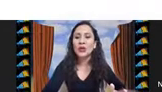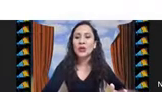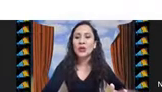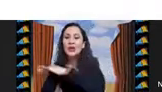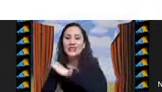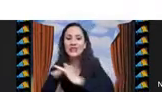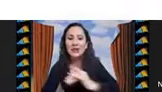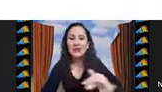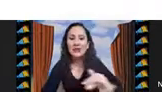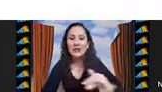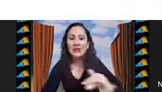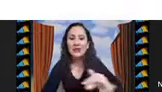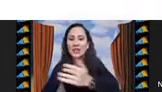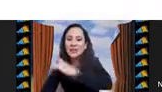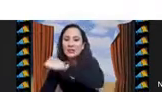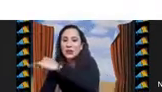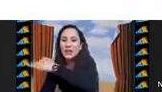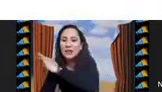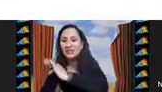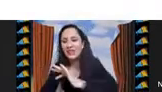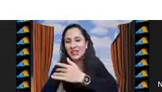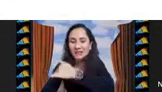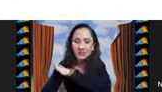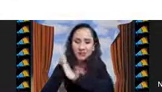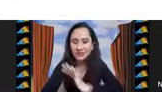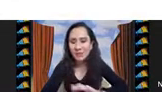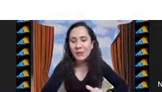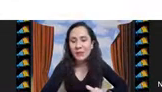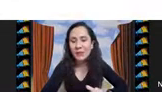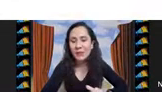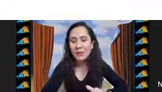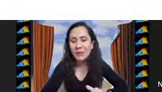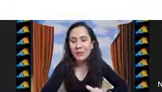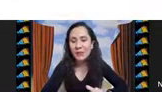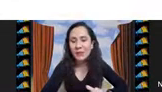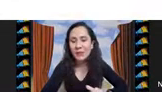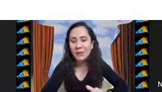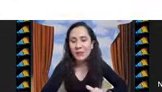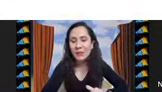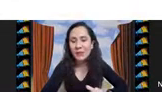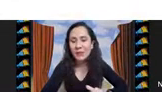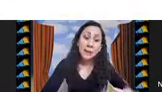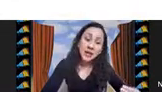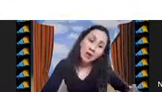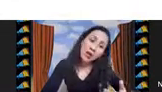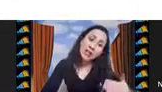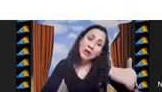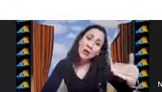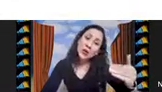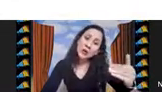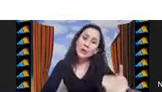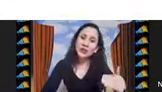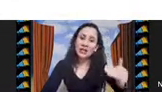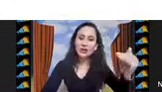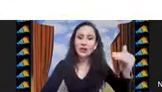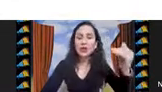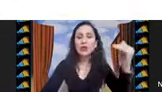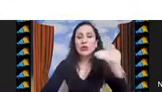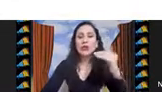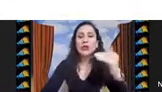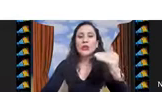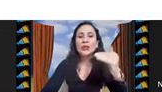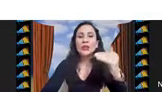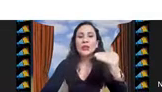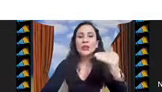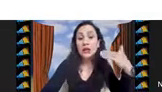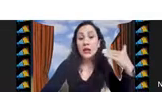malo para diferentes problemas que se me presentaran, ¿no? Y luego ya cuando hablamos de estos